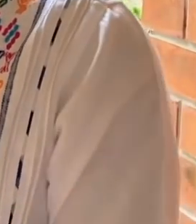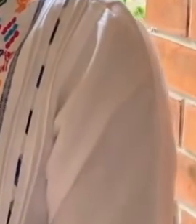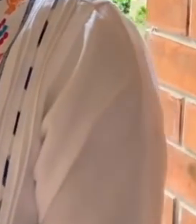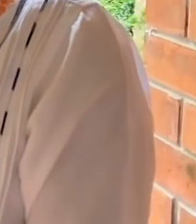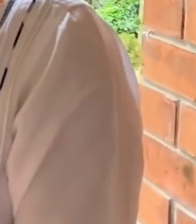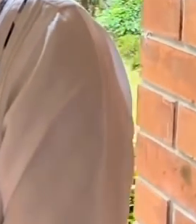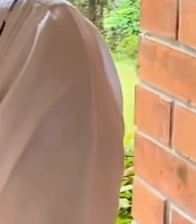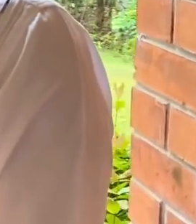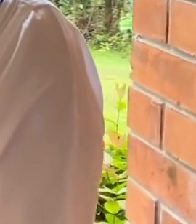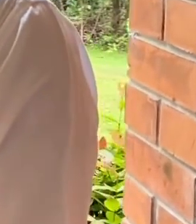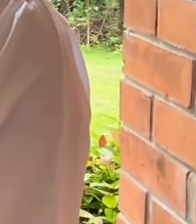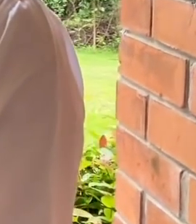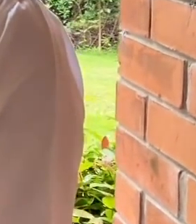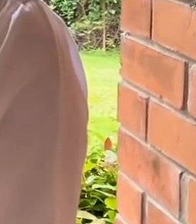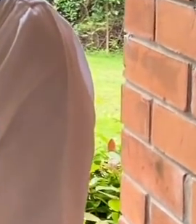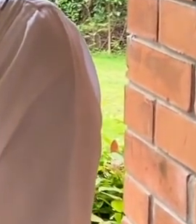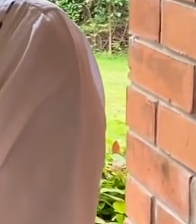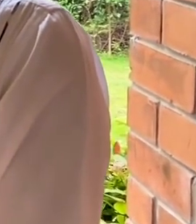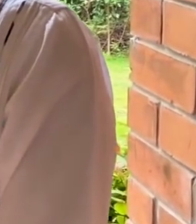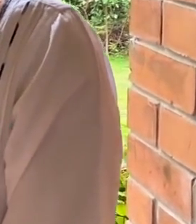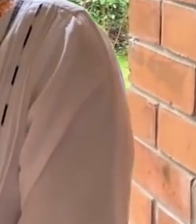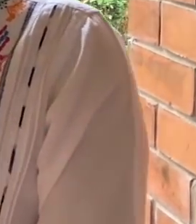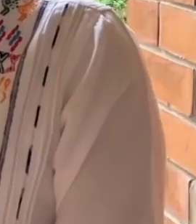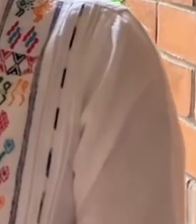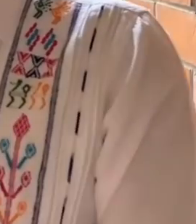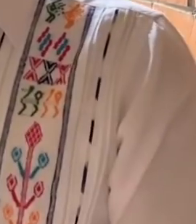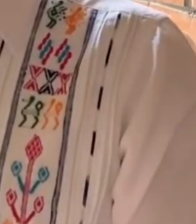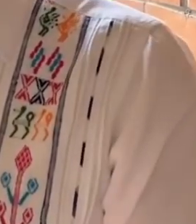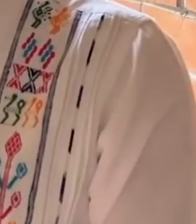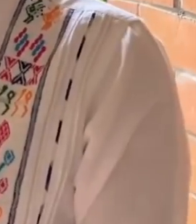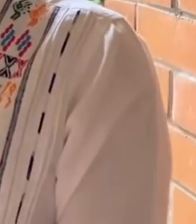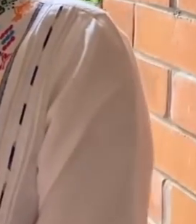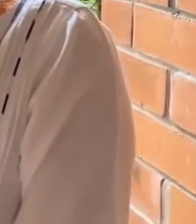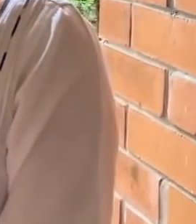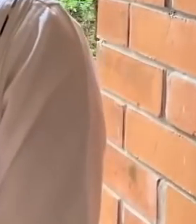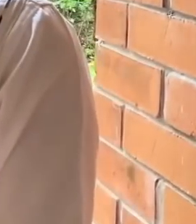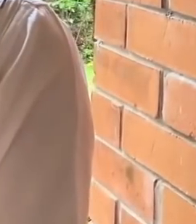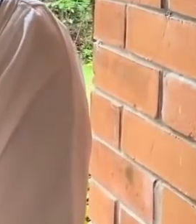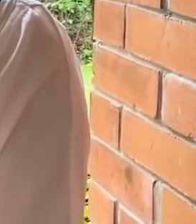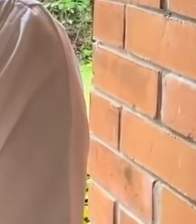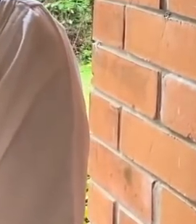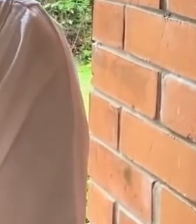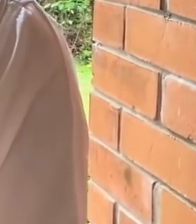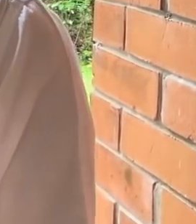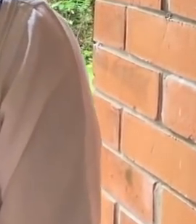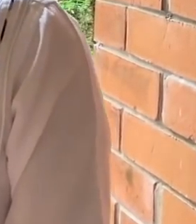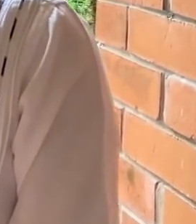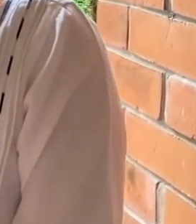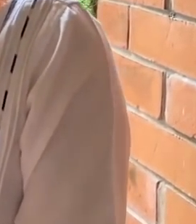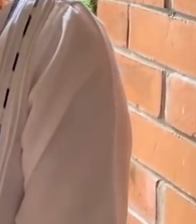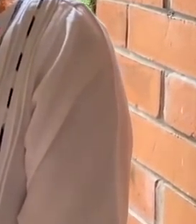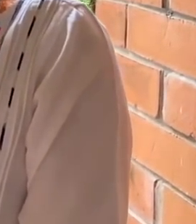Internacional de la Mujer. Yo quiero dejar de manifiesto que nunca vamos a reprimir al pueblo, jamás